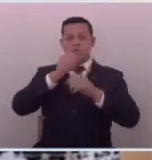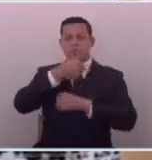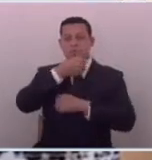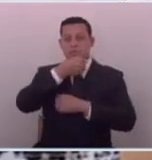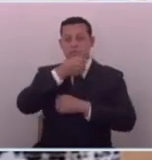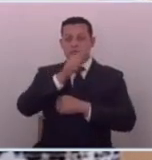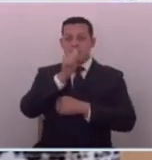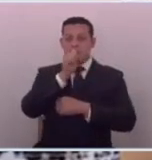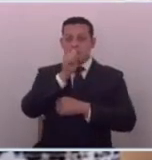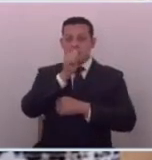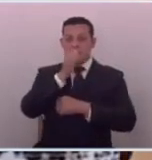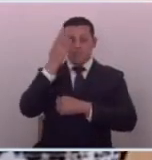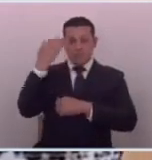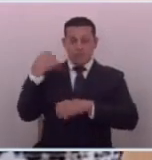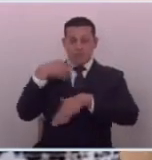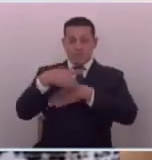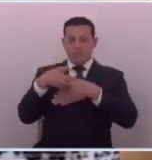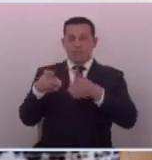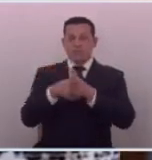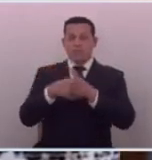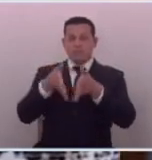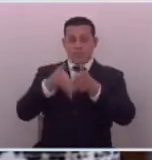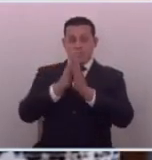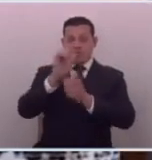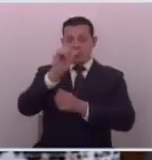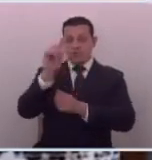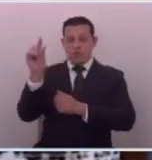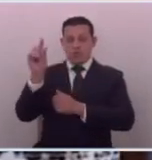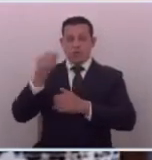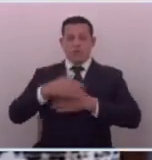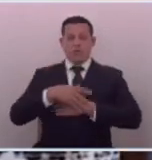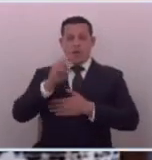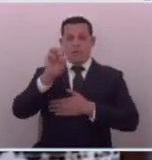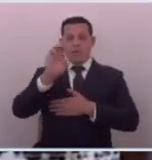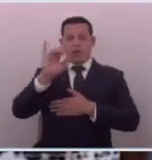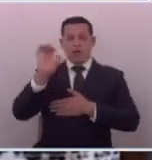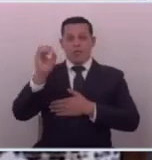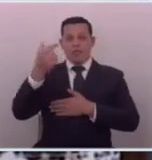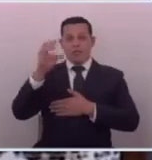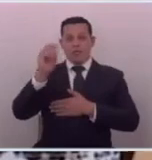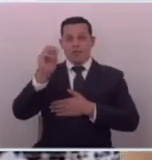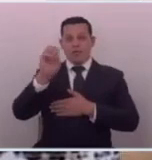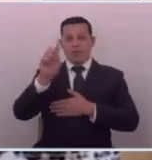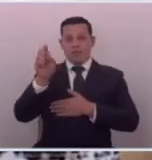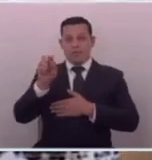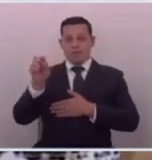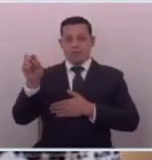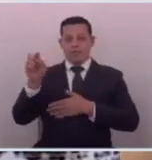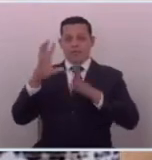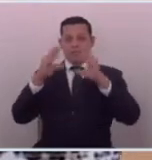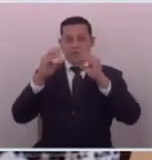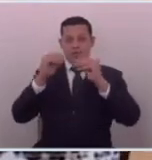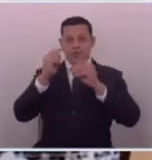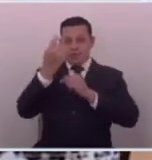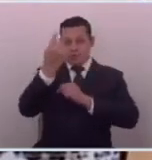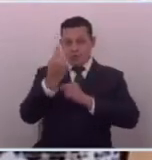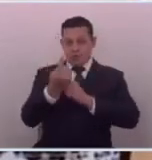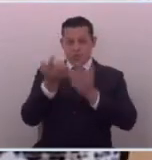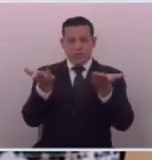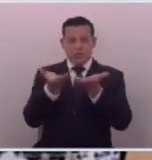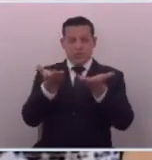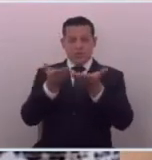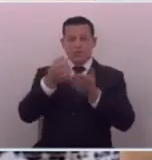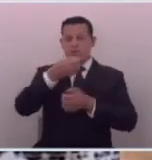y la colega que me intercedió pedí un nombre Mario Gómez estamos hablando de generadores de contenido